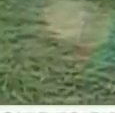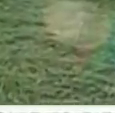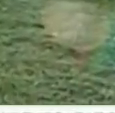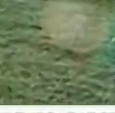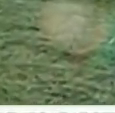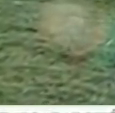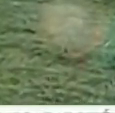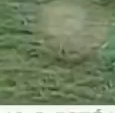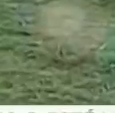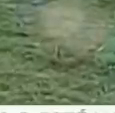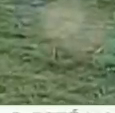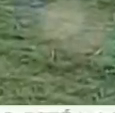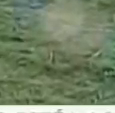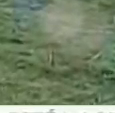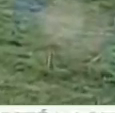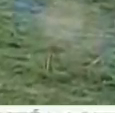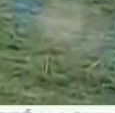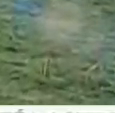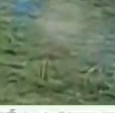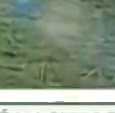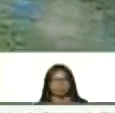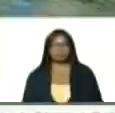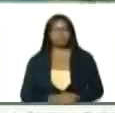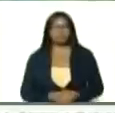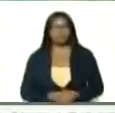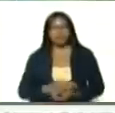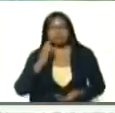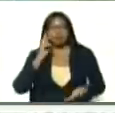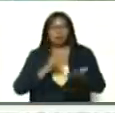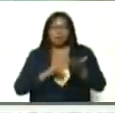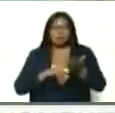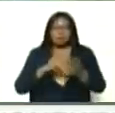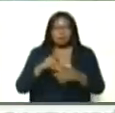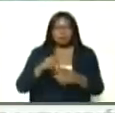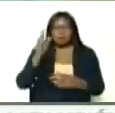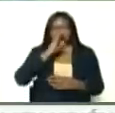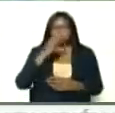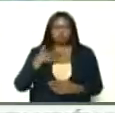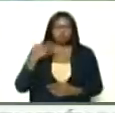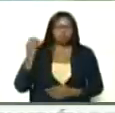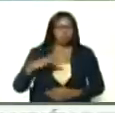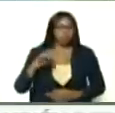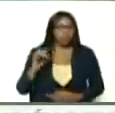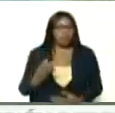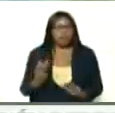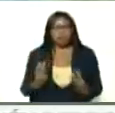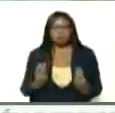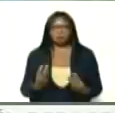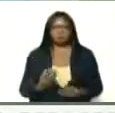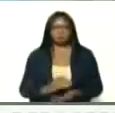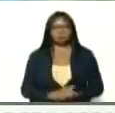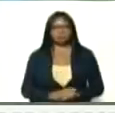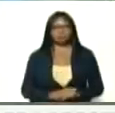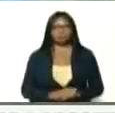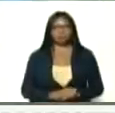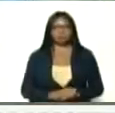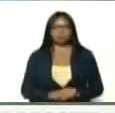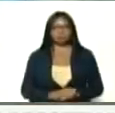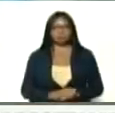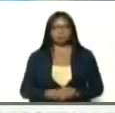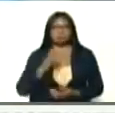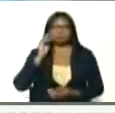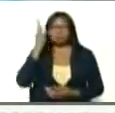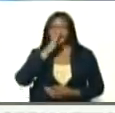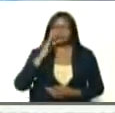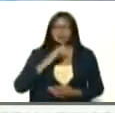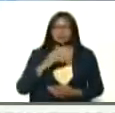la verdad del Brasil, esa es la verdad del Brasil, y nos duele, y nos duele, y siendo el Brasil,